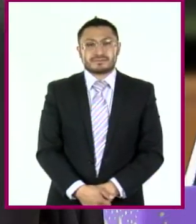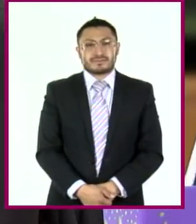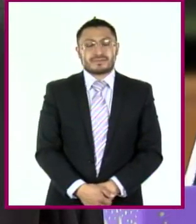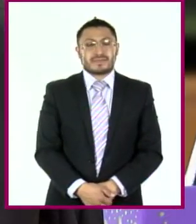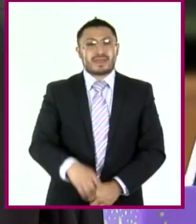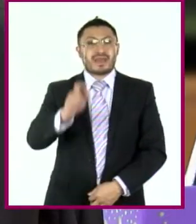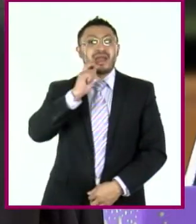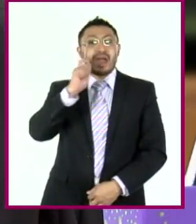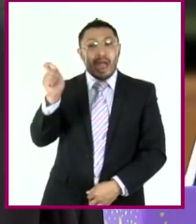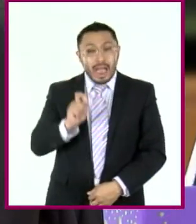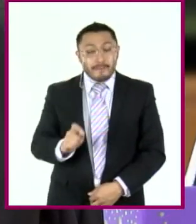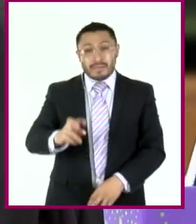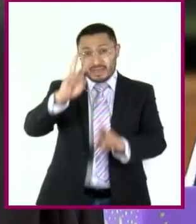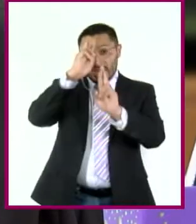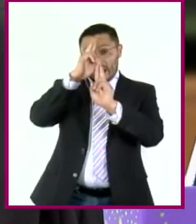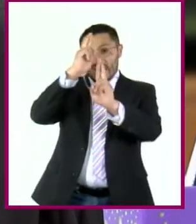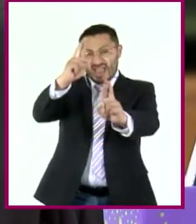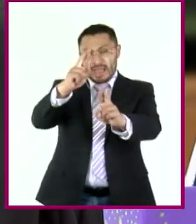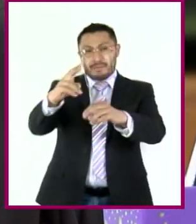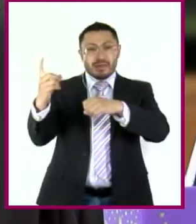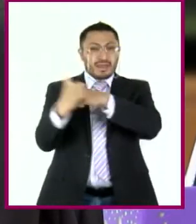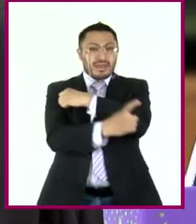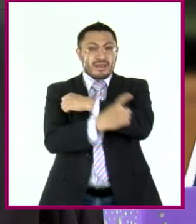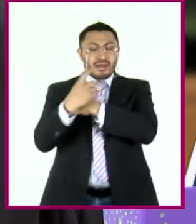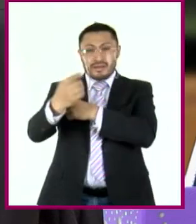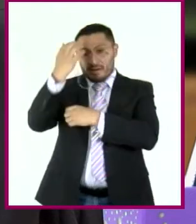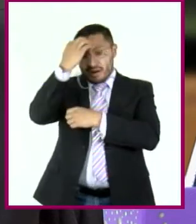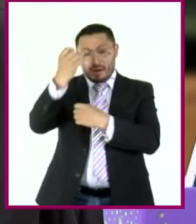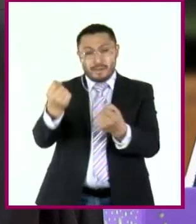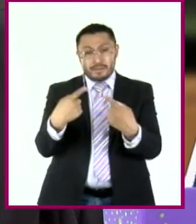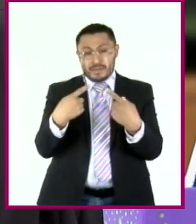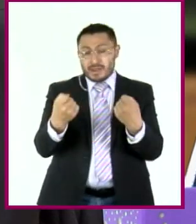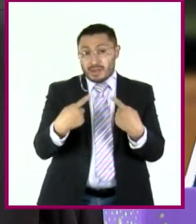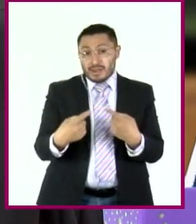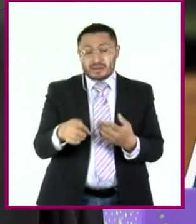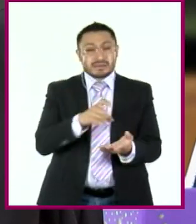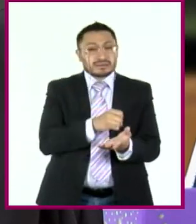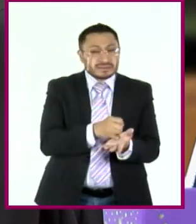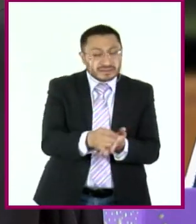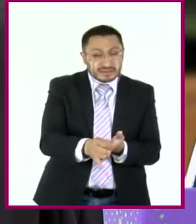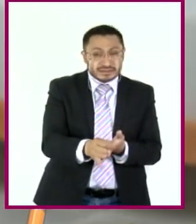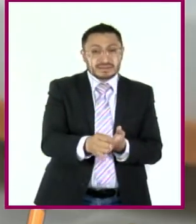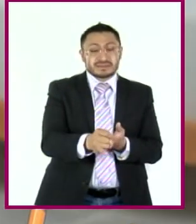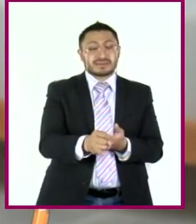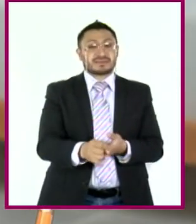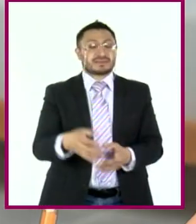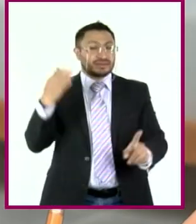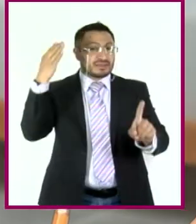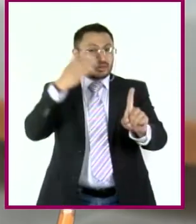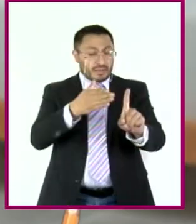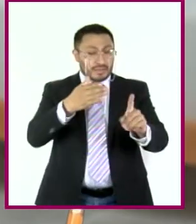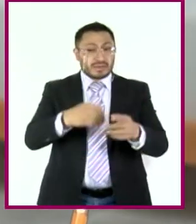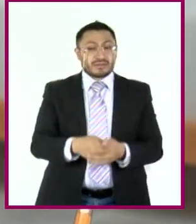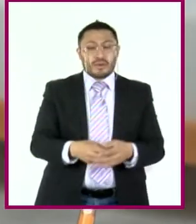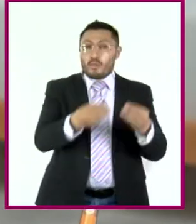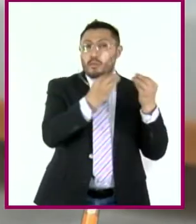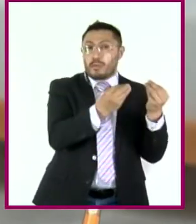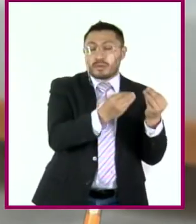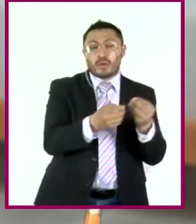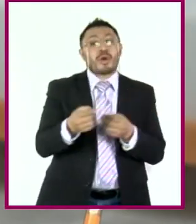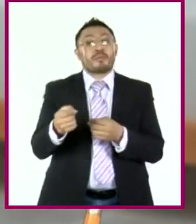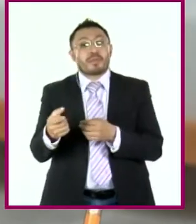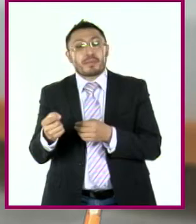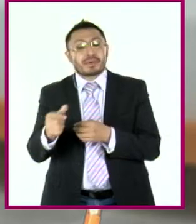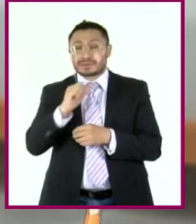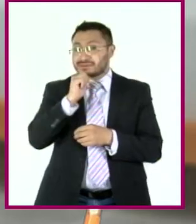Amistad, respeto, autoconocimiento, decisiones basadas en nuestros objetivos personales. Ni muy muy ni tan tan. Es el